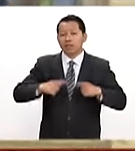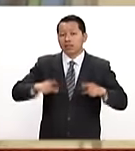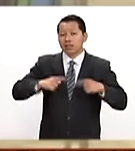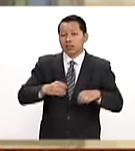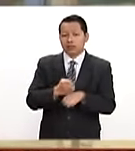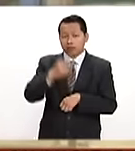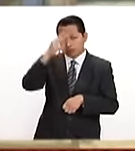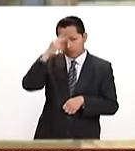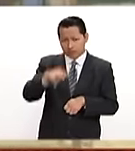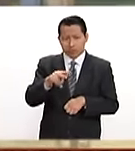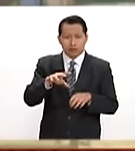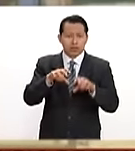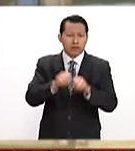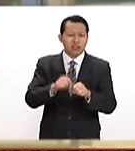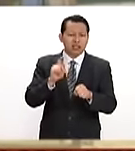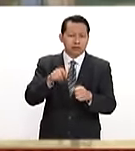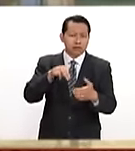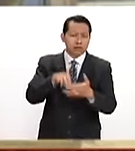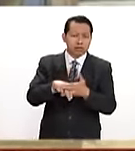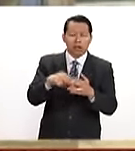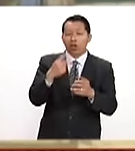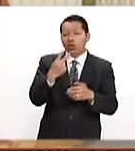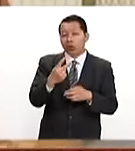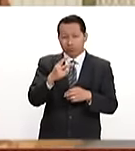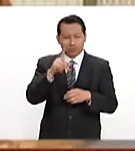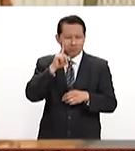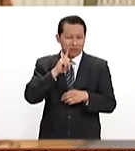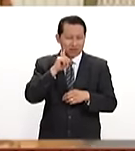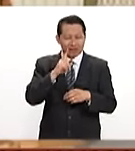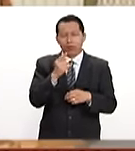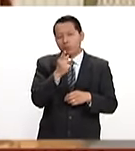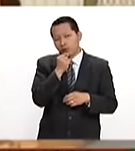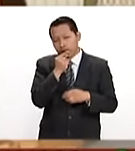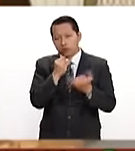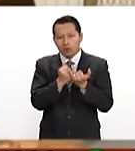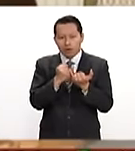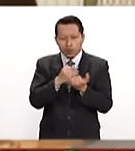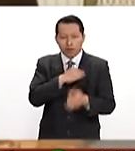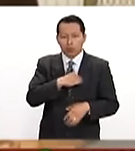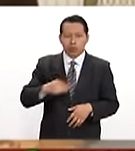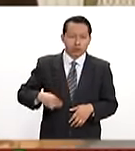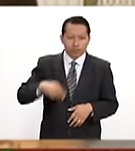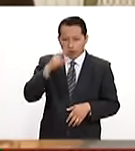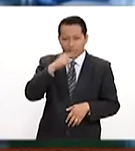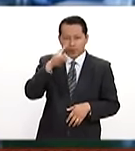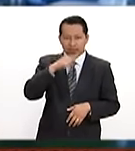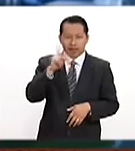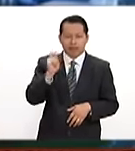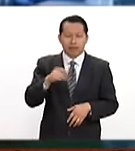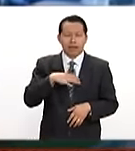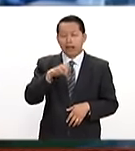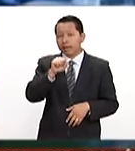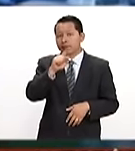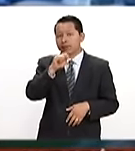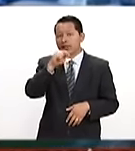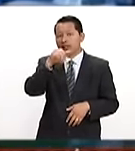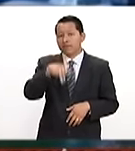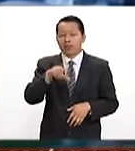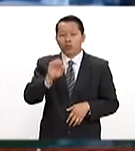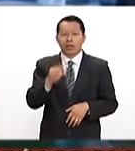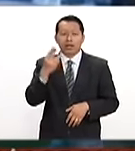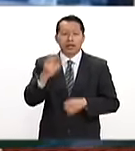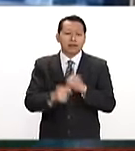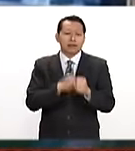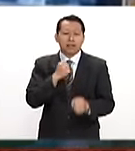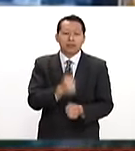Estado de México detuvo al presunto asesino de dos paramédicas y un policía en el municipio de Nozahualcóyotl. Se trata de Esteban N., de 43